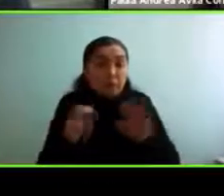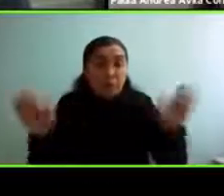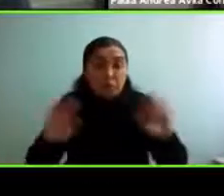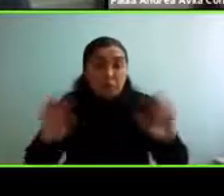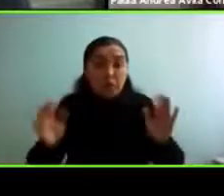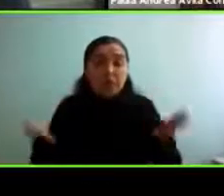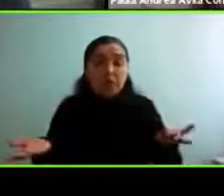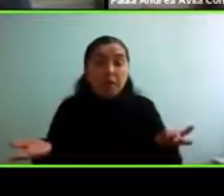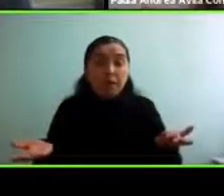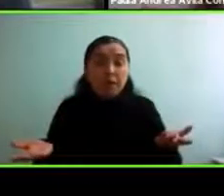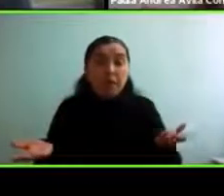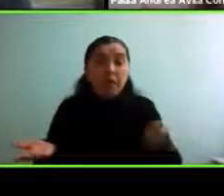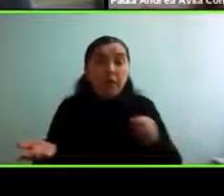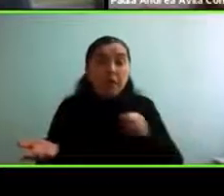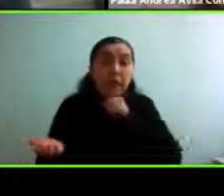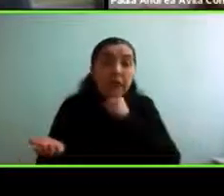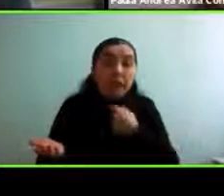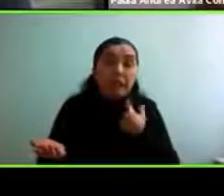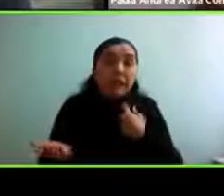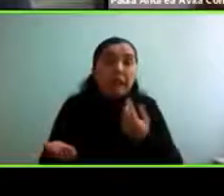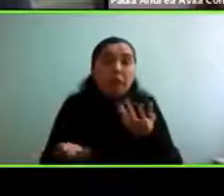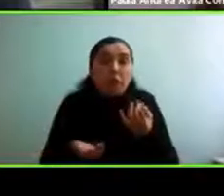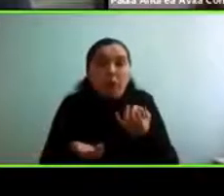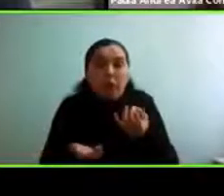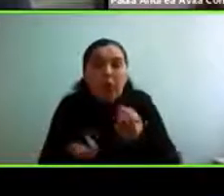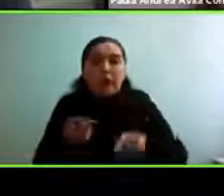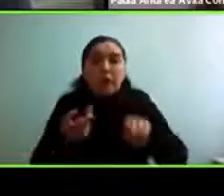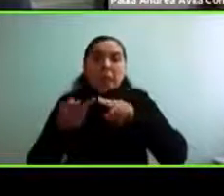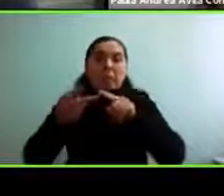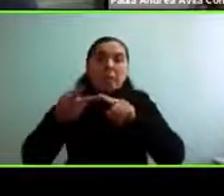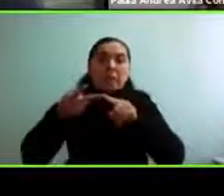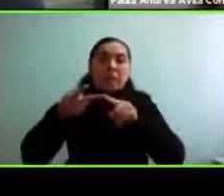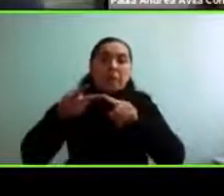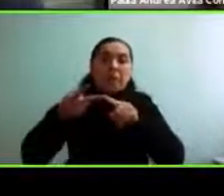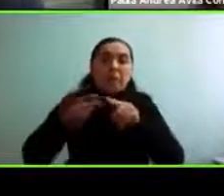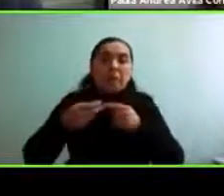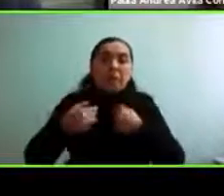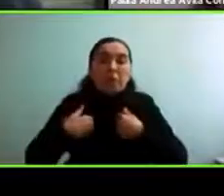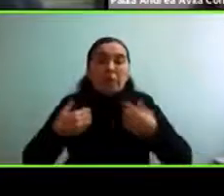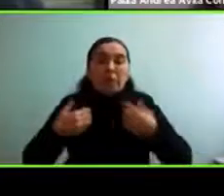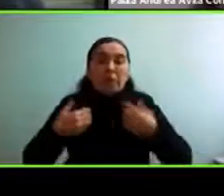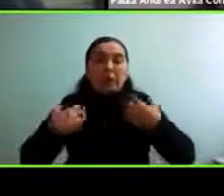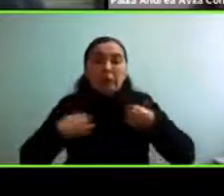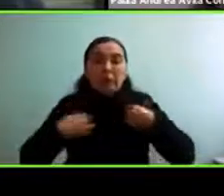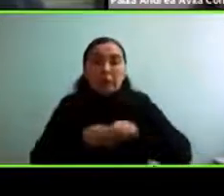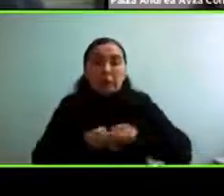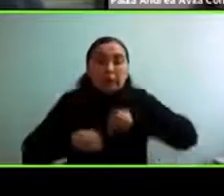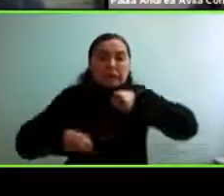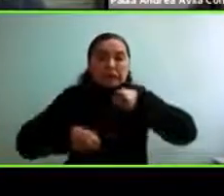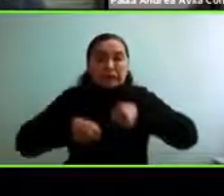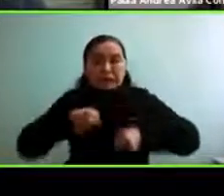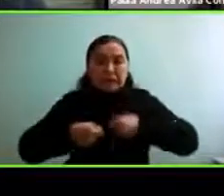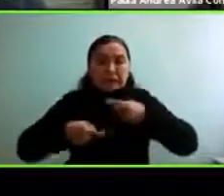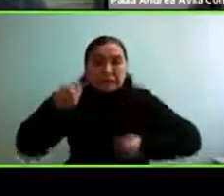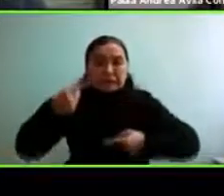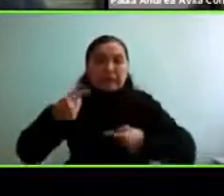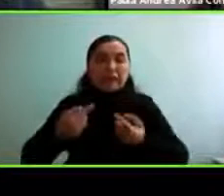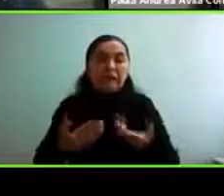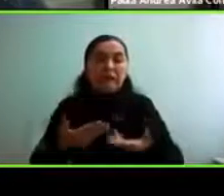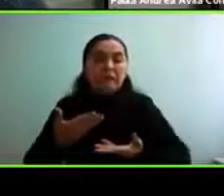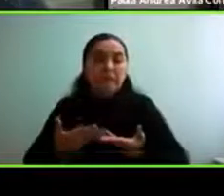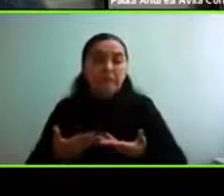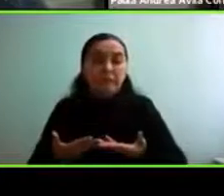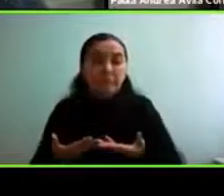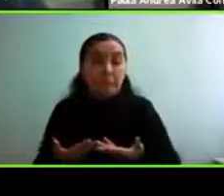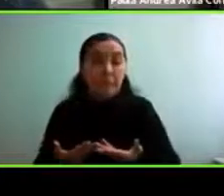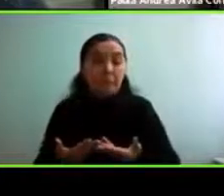porque le puede generar dolor, le puede generar impotencia funcional, entonces es como yo creo que es